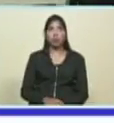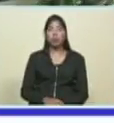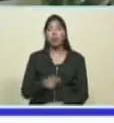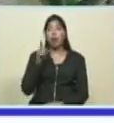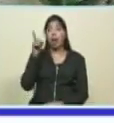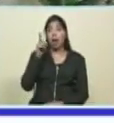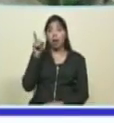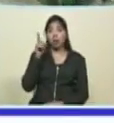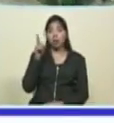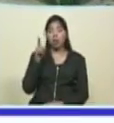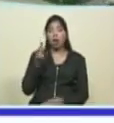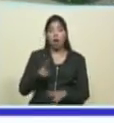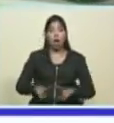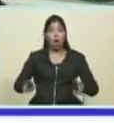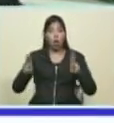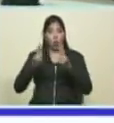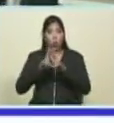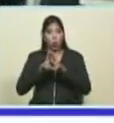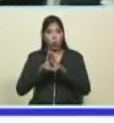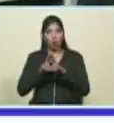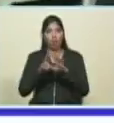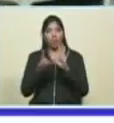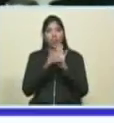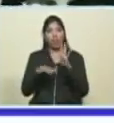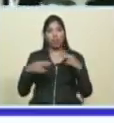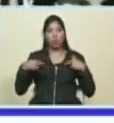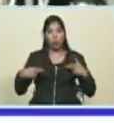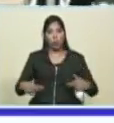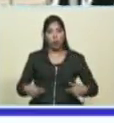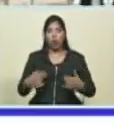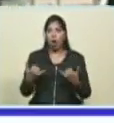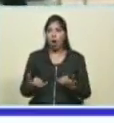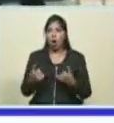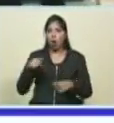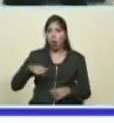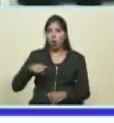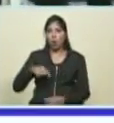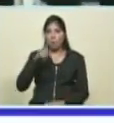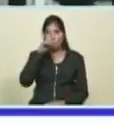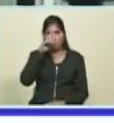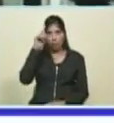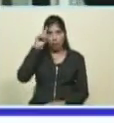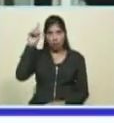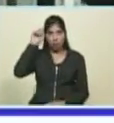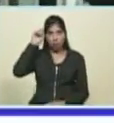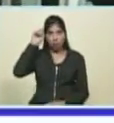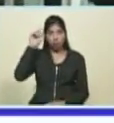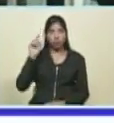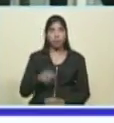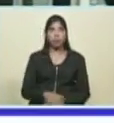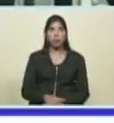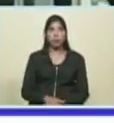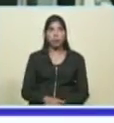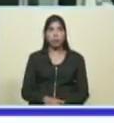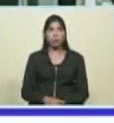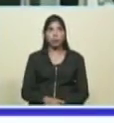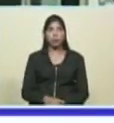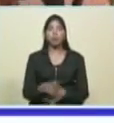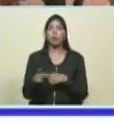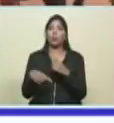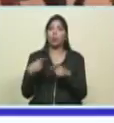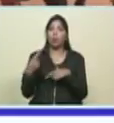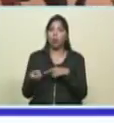Derechos Humanos estuvo en París ayer está en Madrid el día de hoy ya nuestro canciller bueno hará